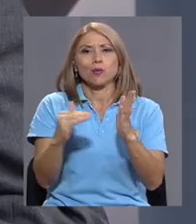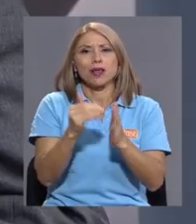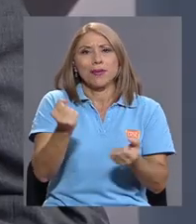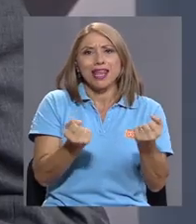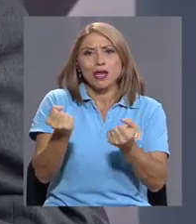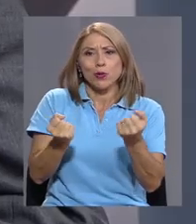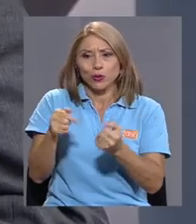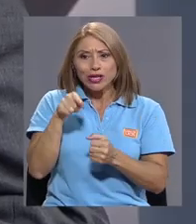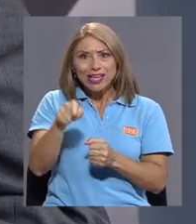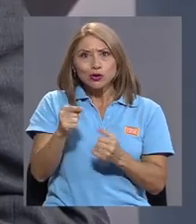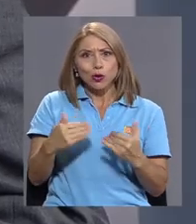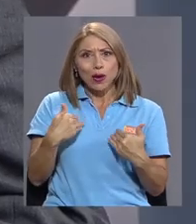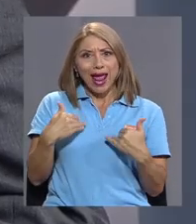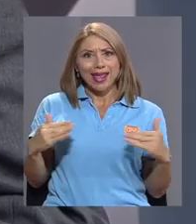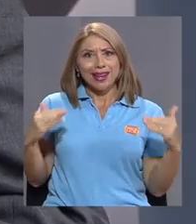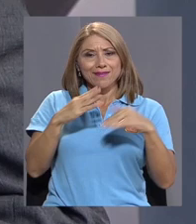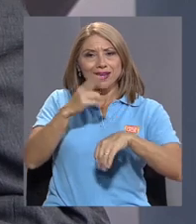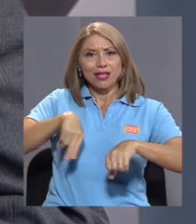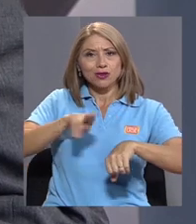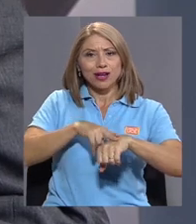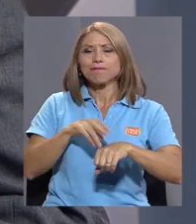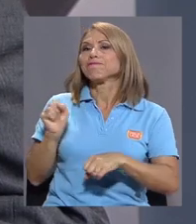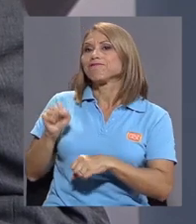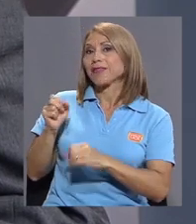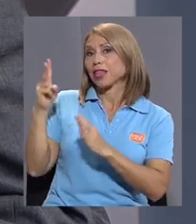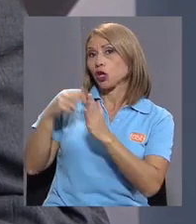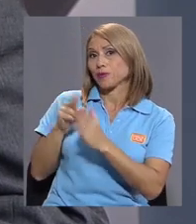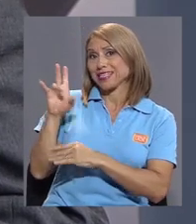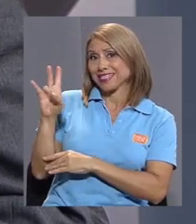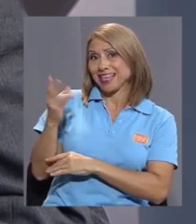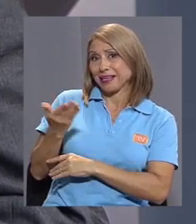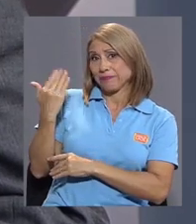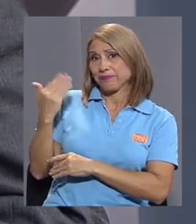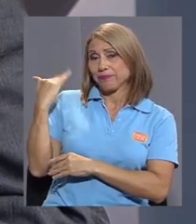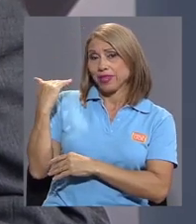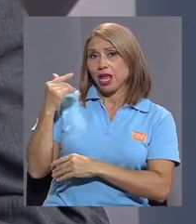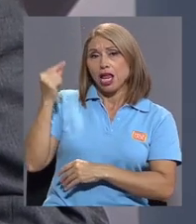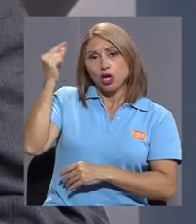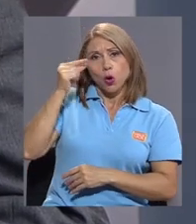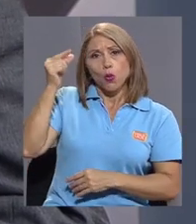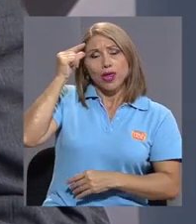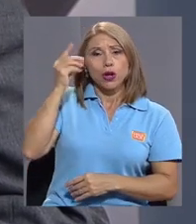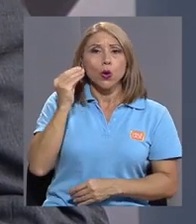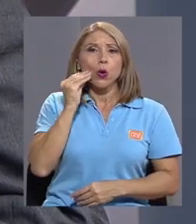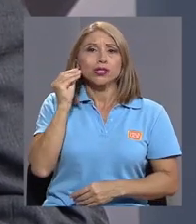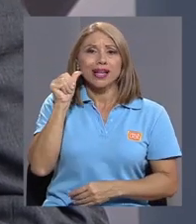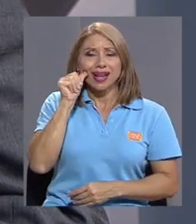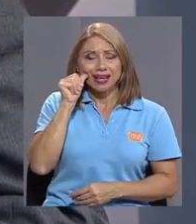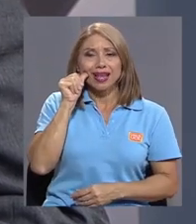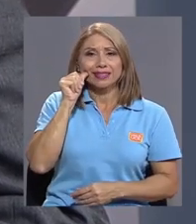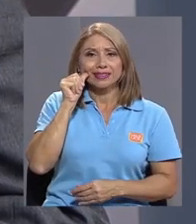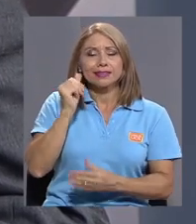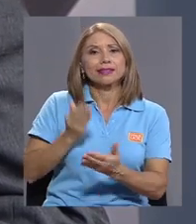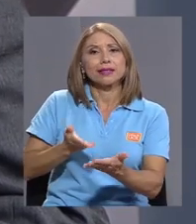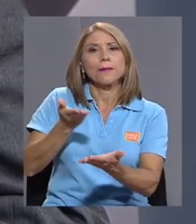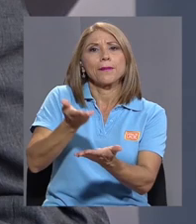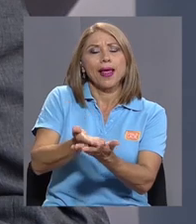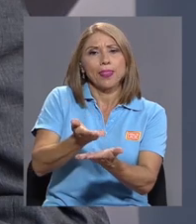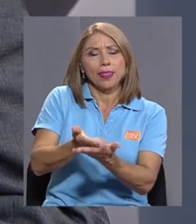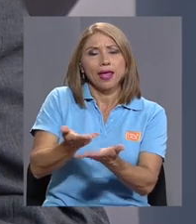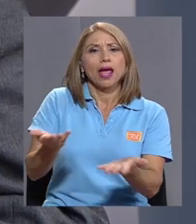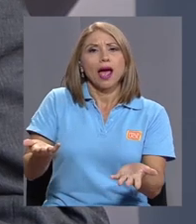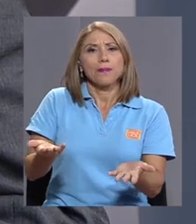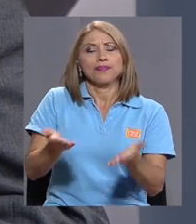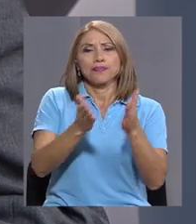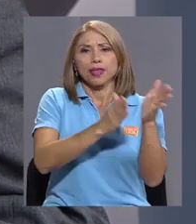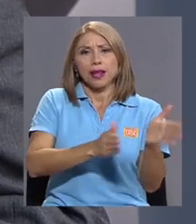Jorge, lo que está pasando es que, bueno, en el 2007, durante el gobierno del doctor Oscar Arias, se plantea el